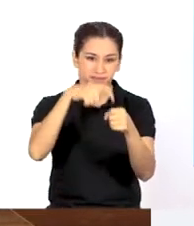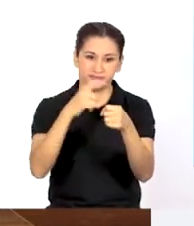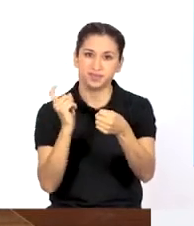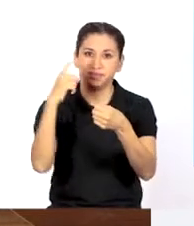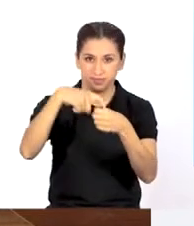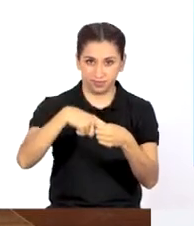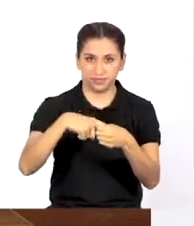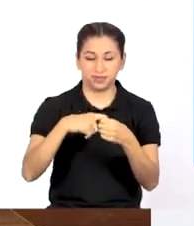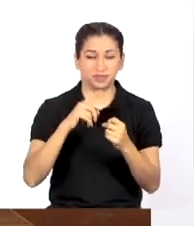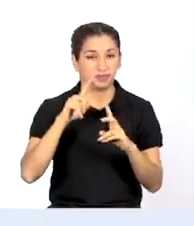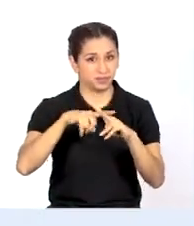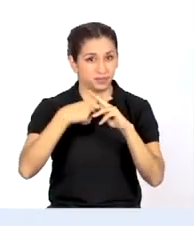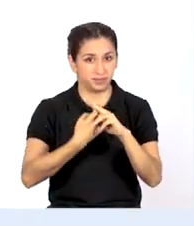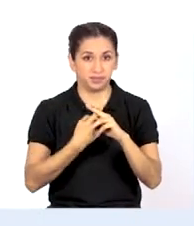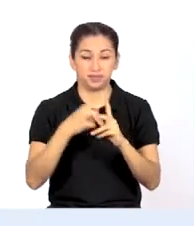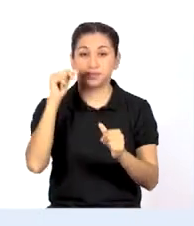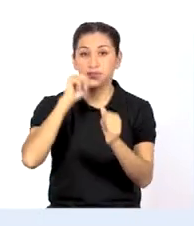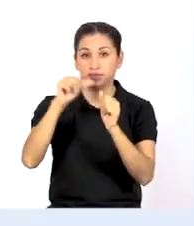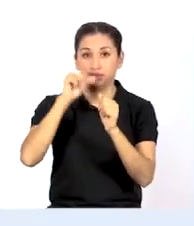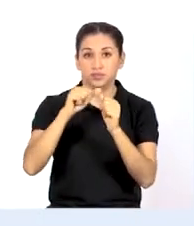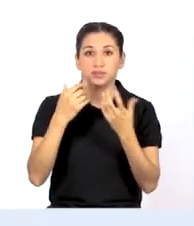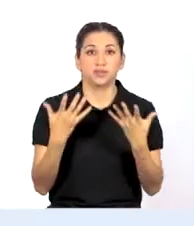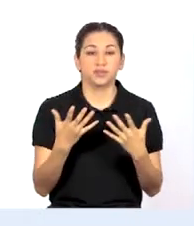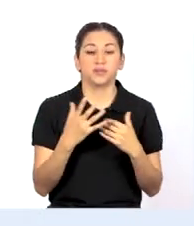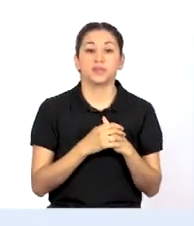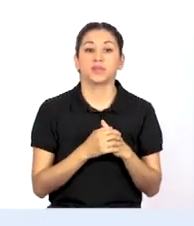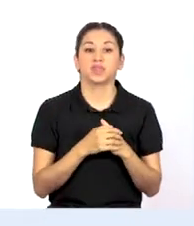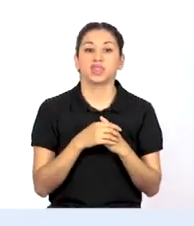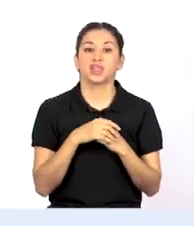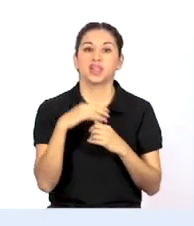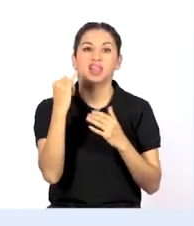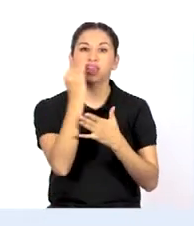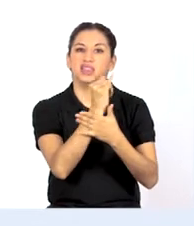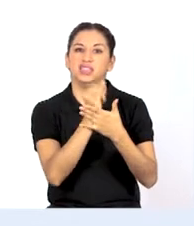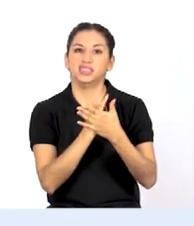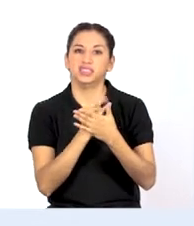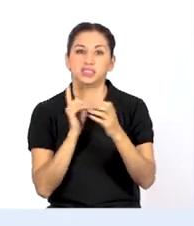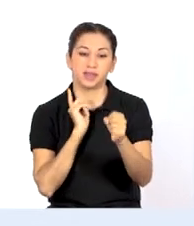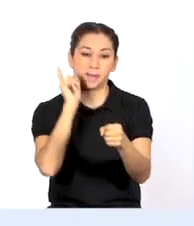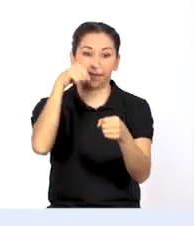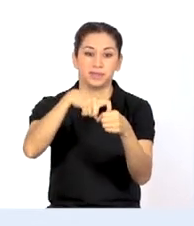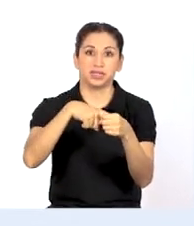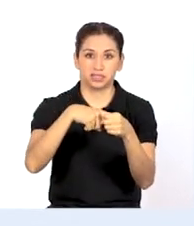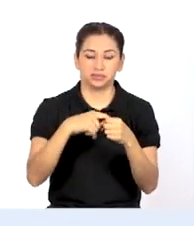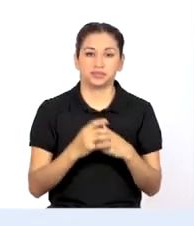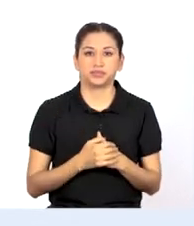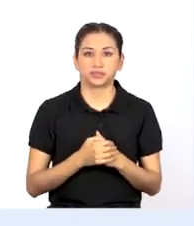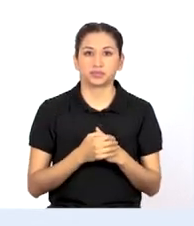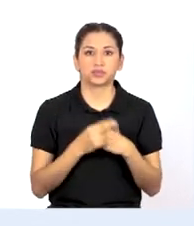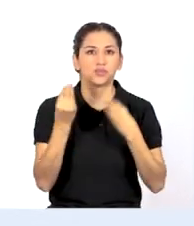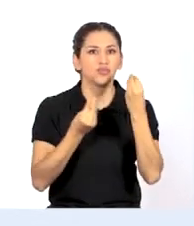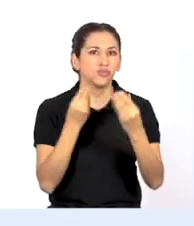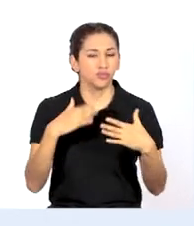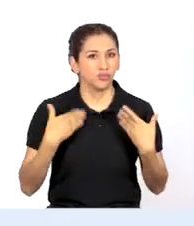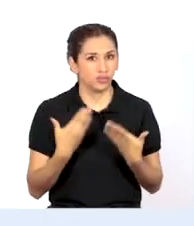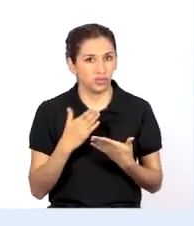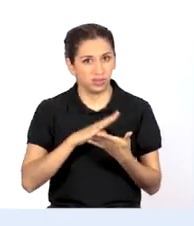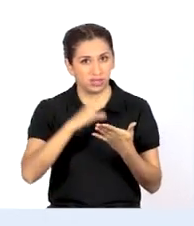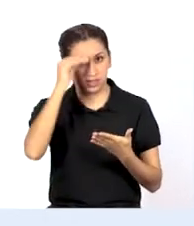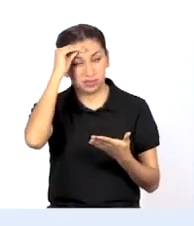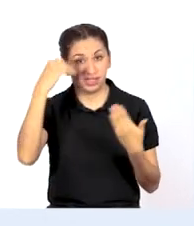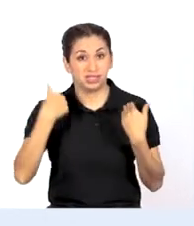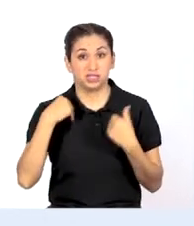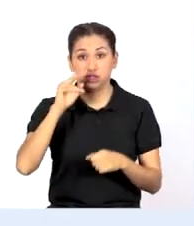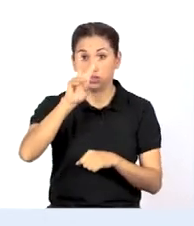participativo. Comencemos por enumerar los momentos del diseño del proyecto participativo. Como podemos ver,